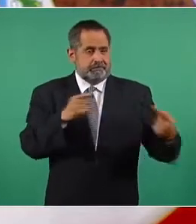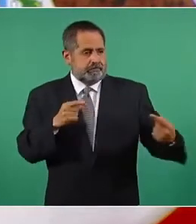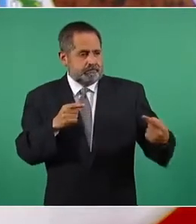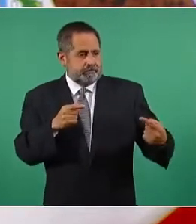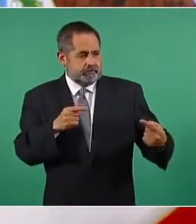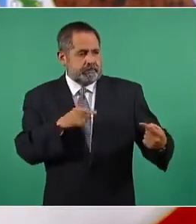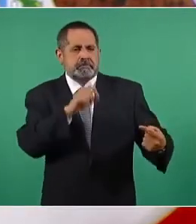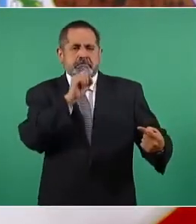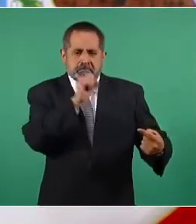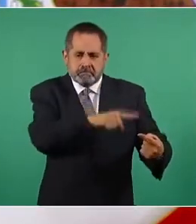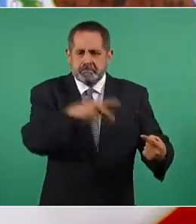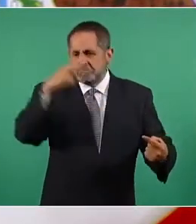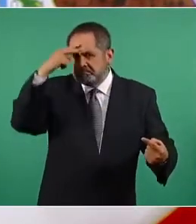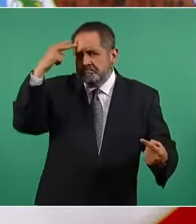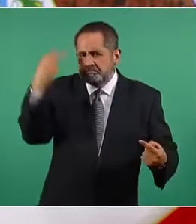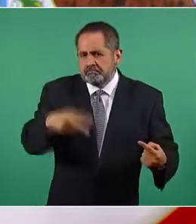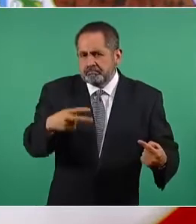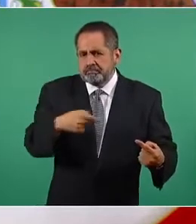mexicanos.